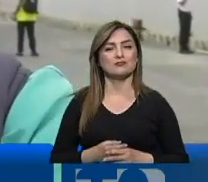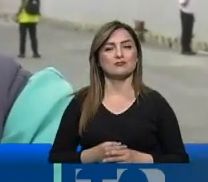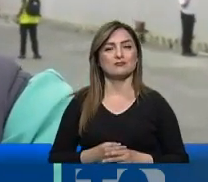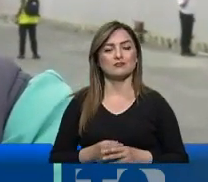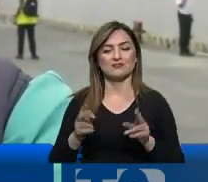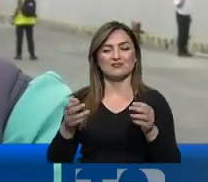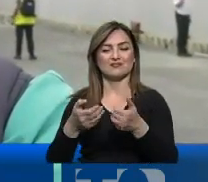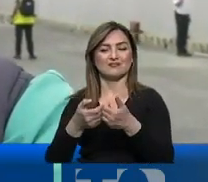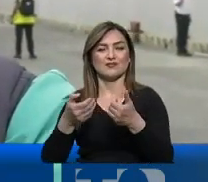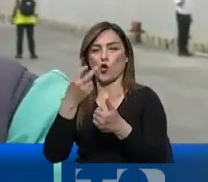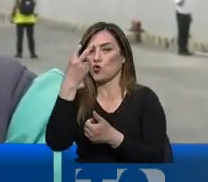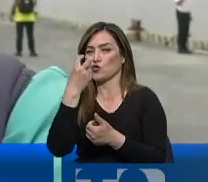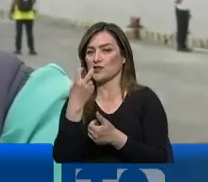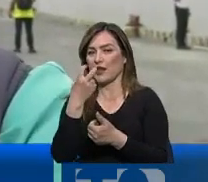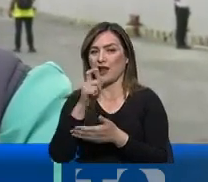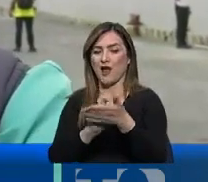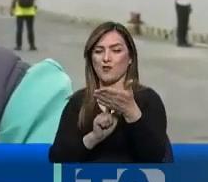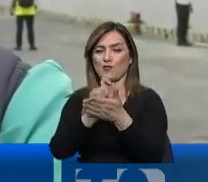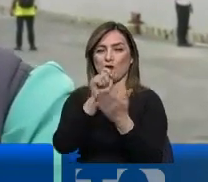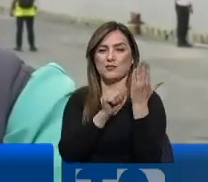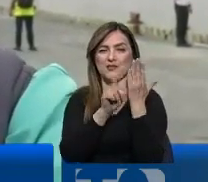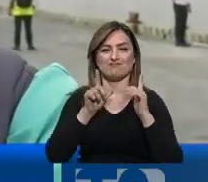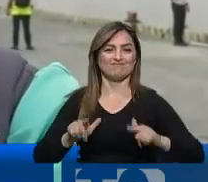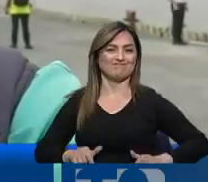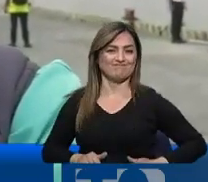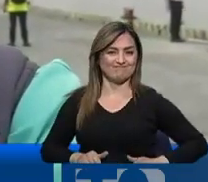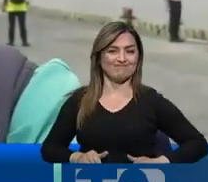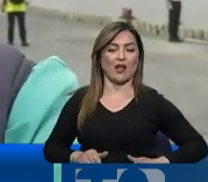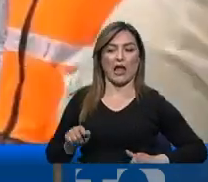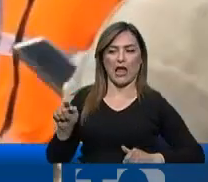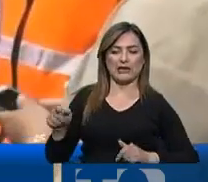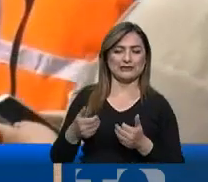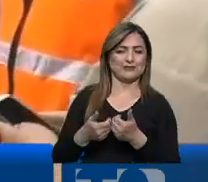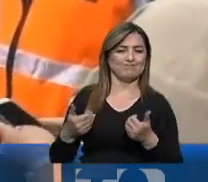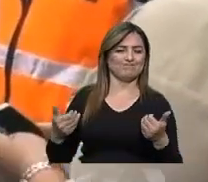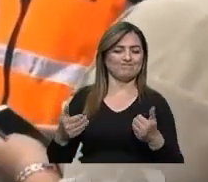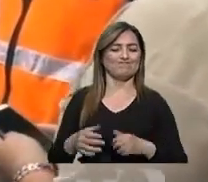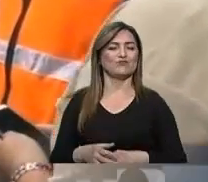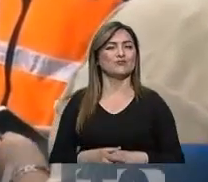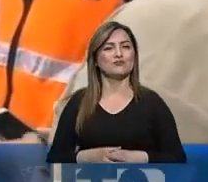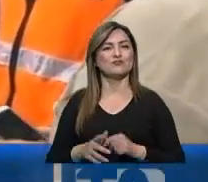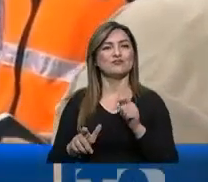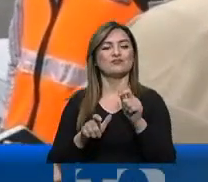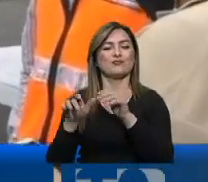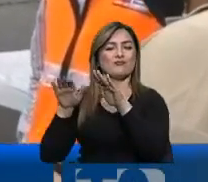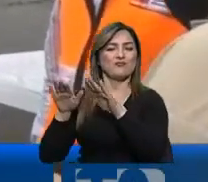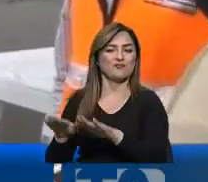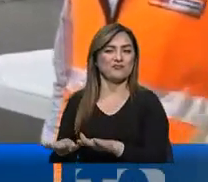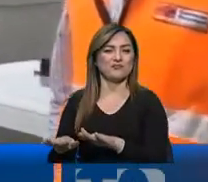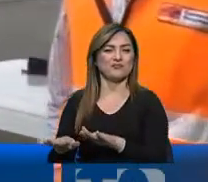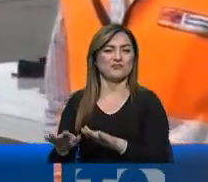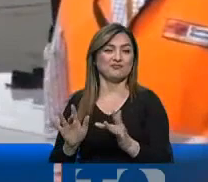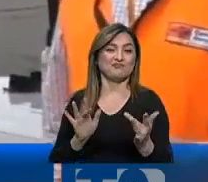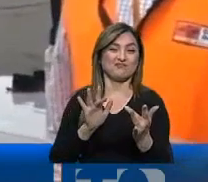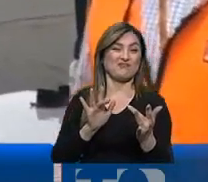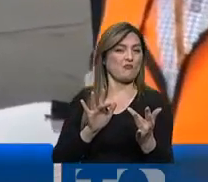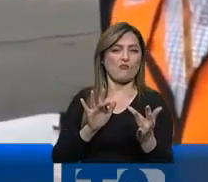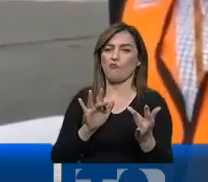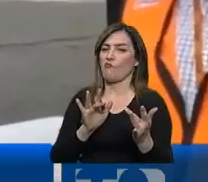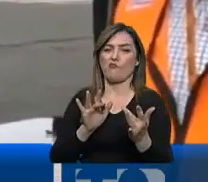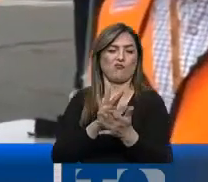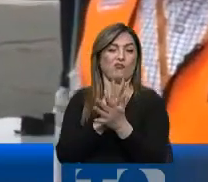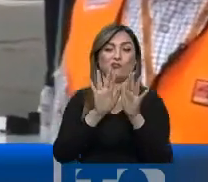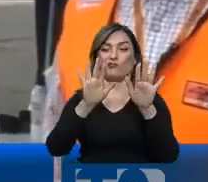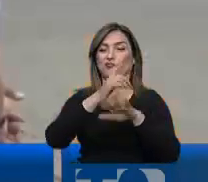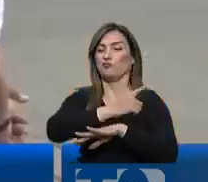un aislamiento preventivo en uno de los hoteles registrados y que cumplen con estos protocolos. Estos pasajeros deberán permanecer aislados durante 10 días